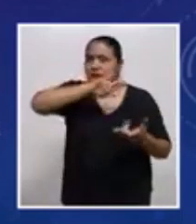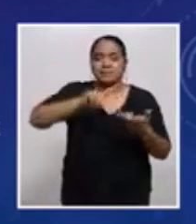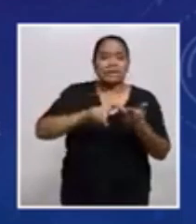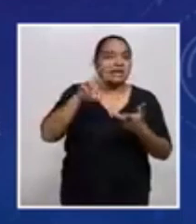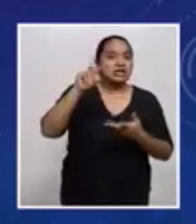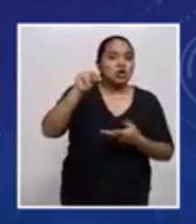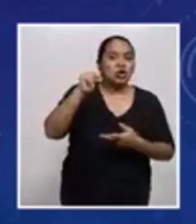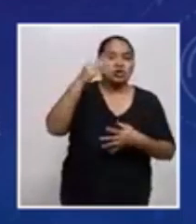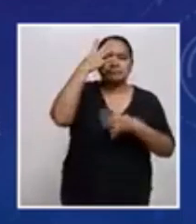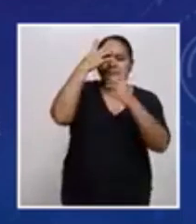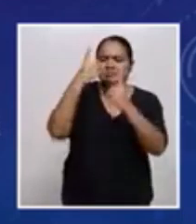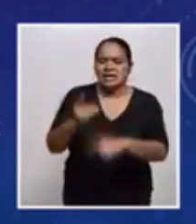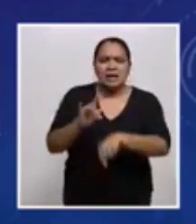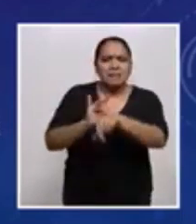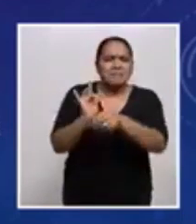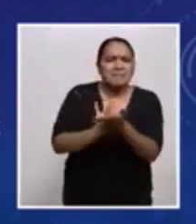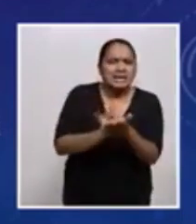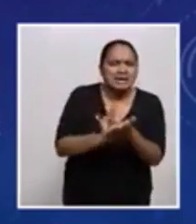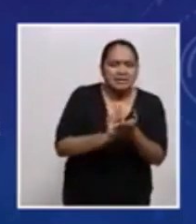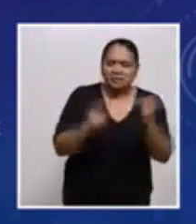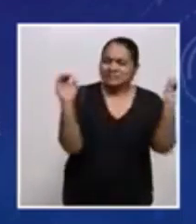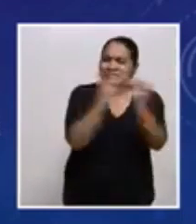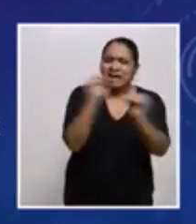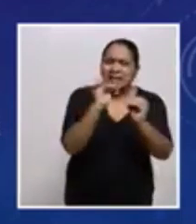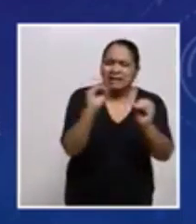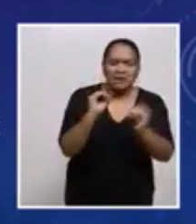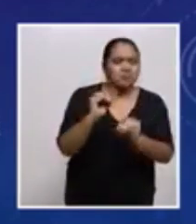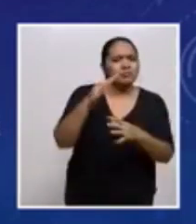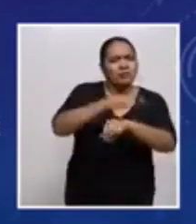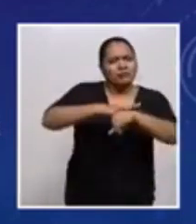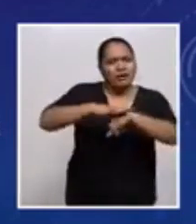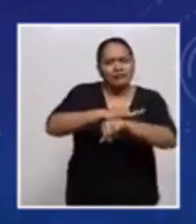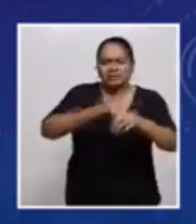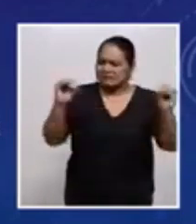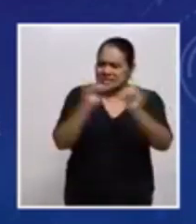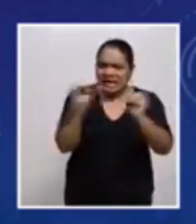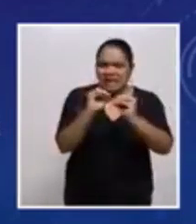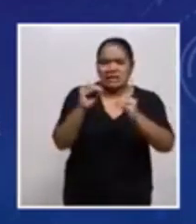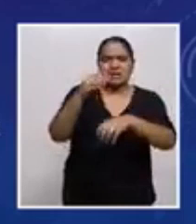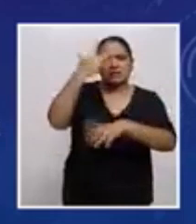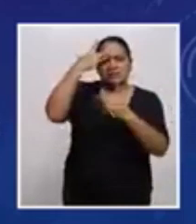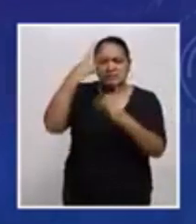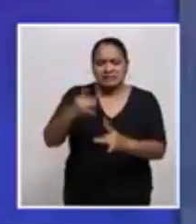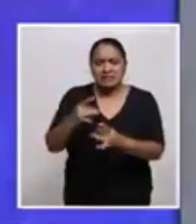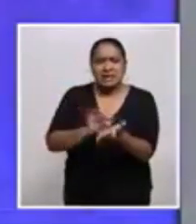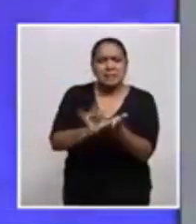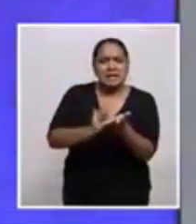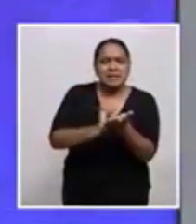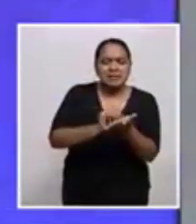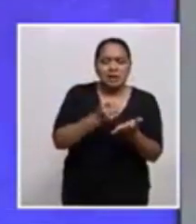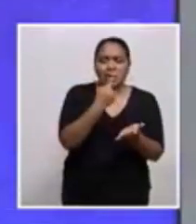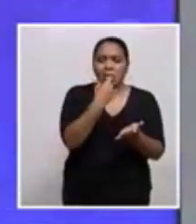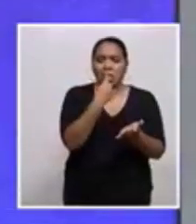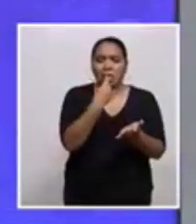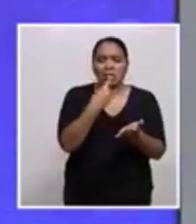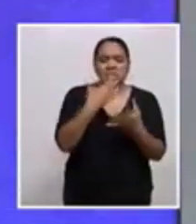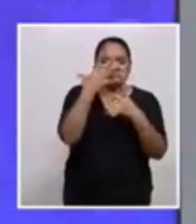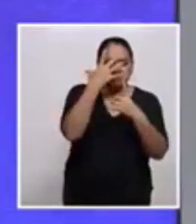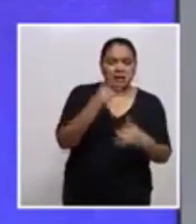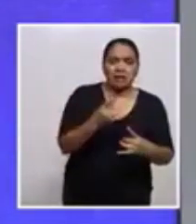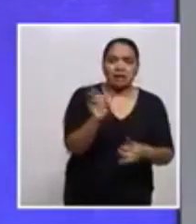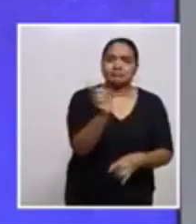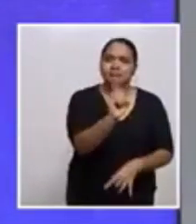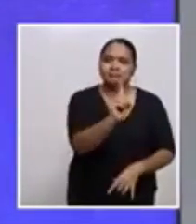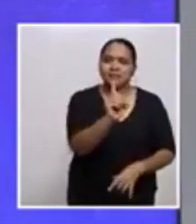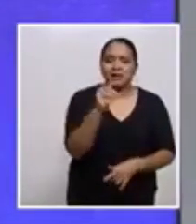automedicarse. Si usted tiene algún síntoma, puede llamar al 911, donde un grupo de